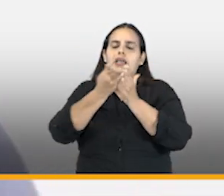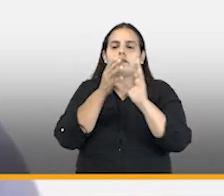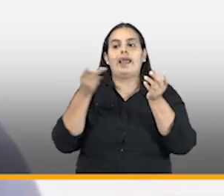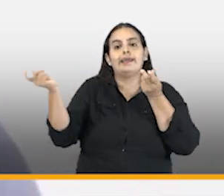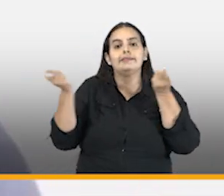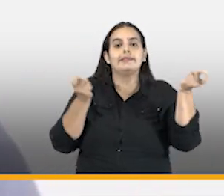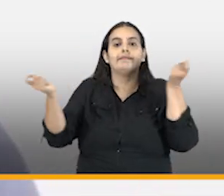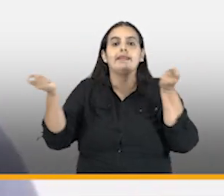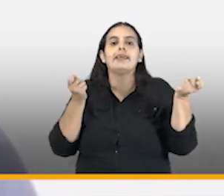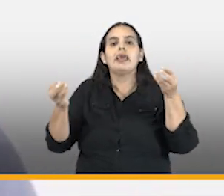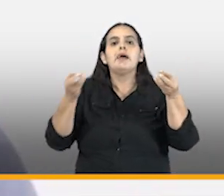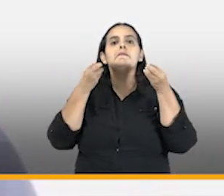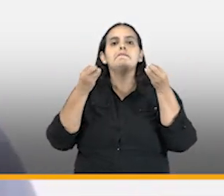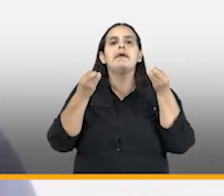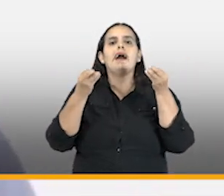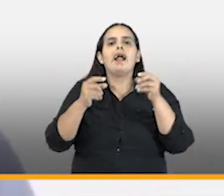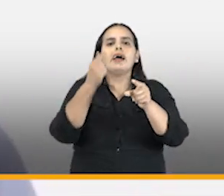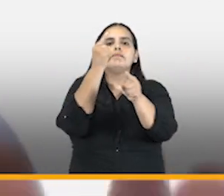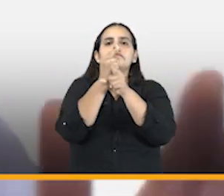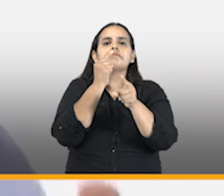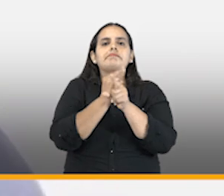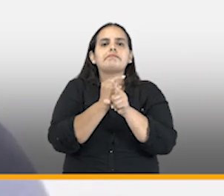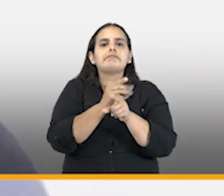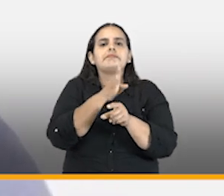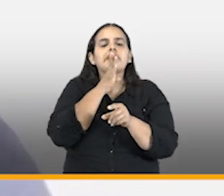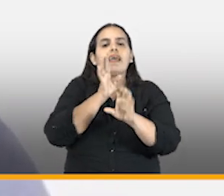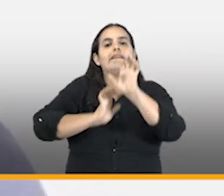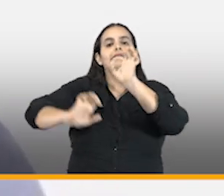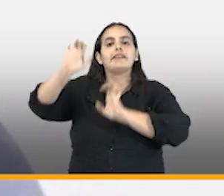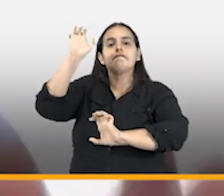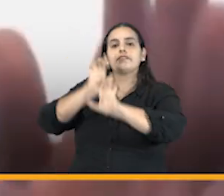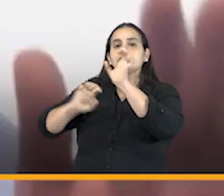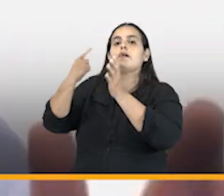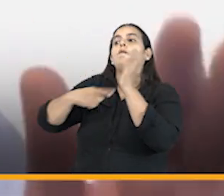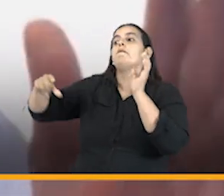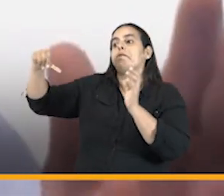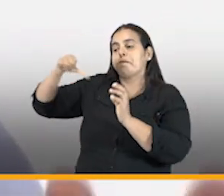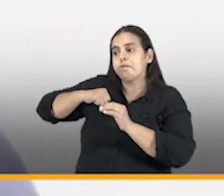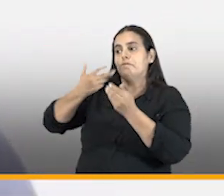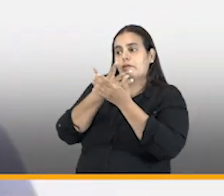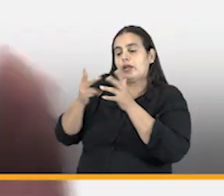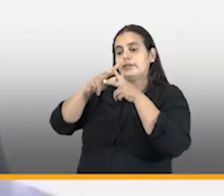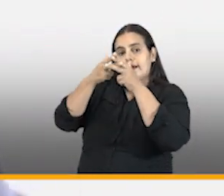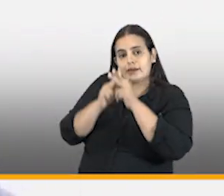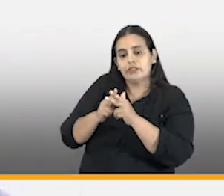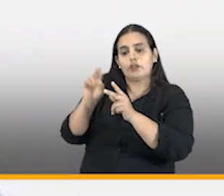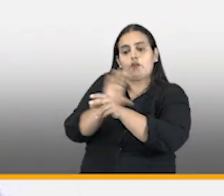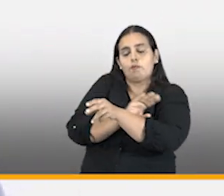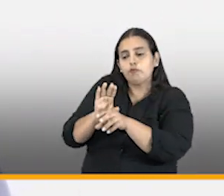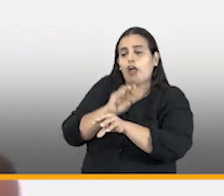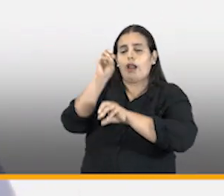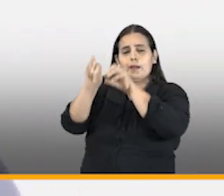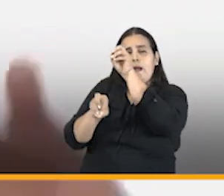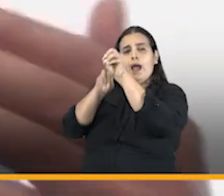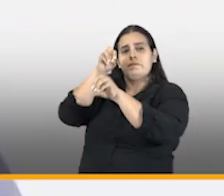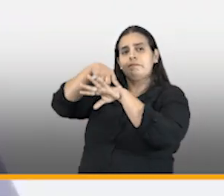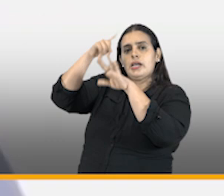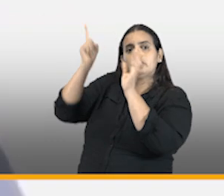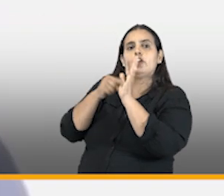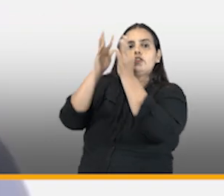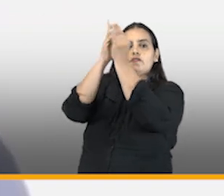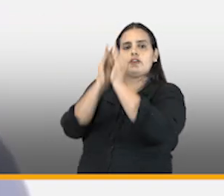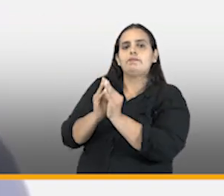estrategias para garantizar que la defensa cuente con herramientas de software de hardware y de